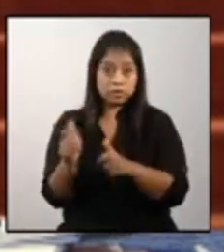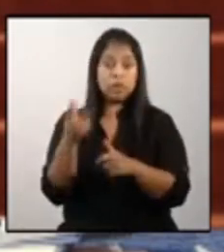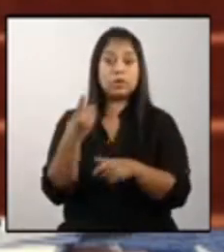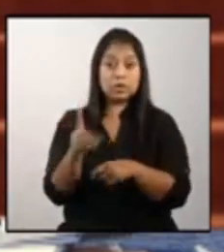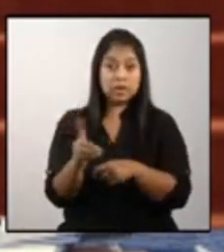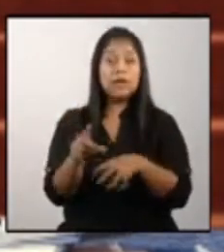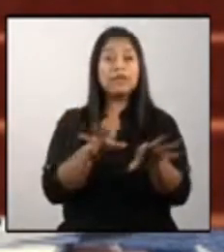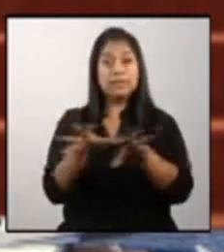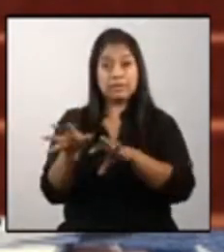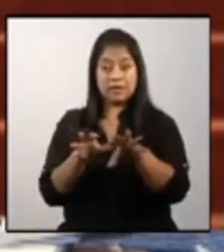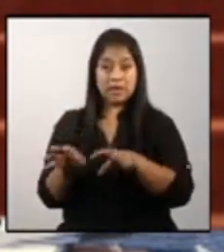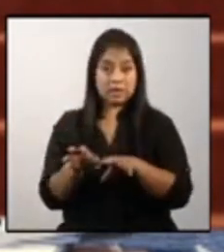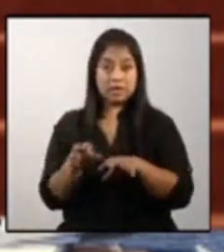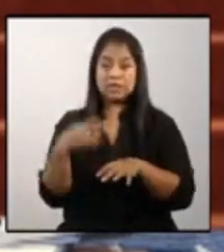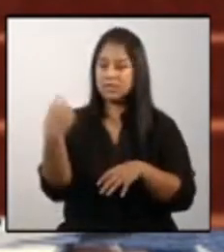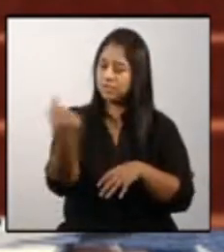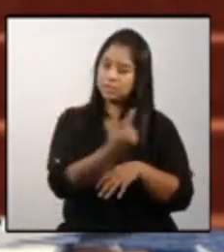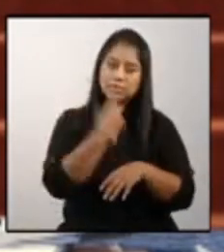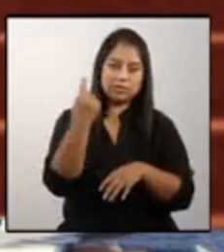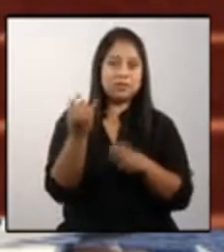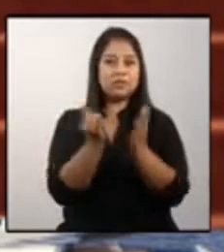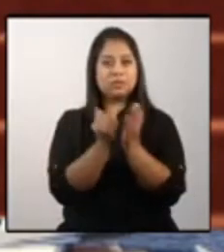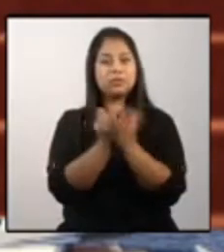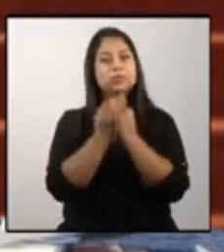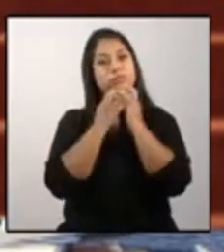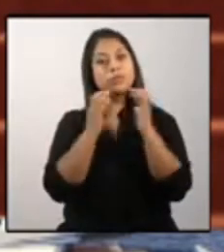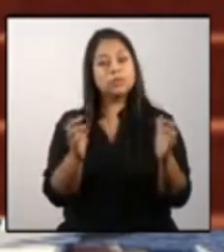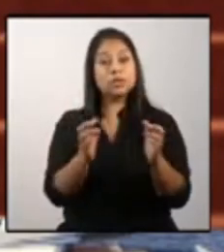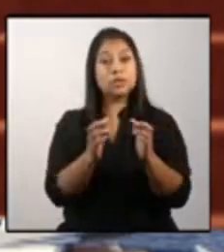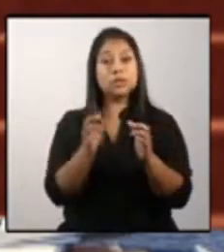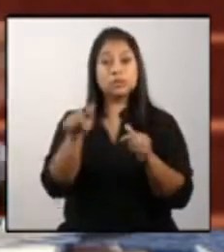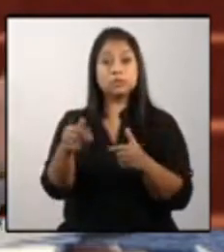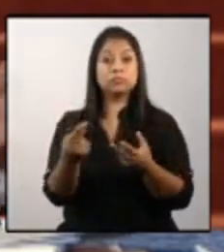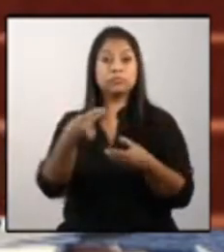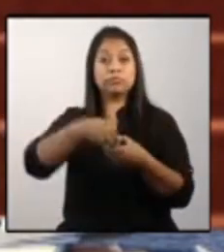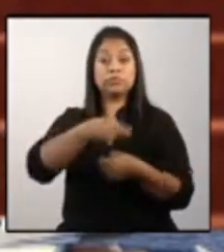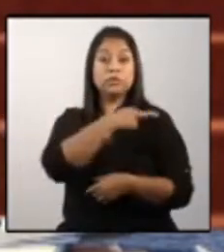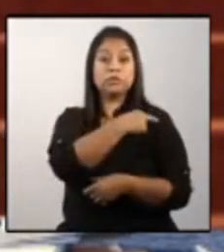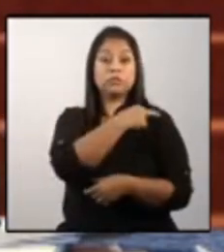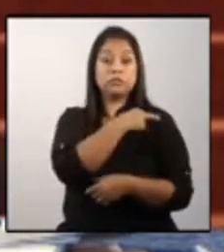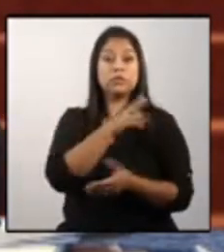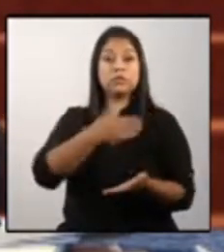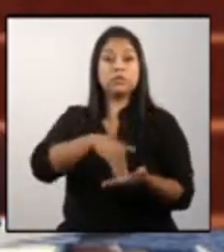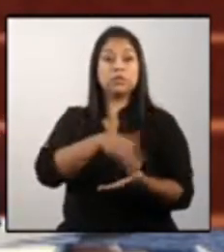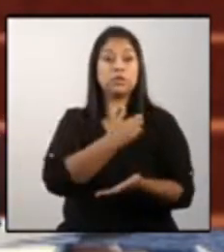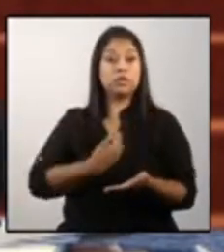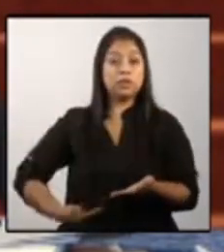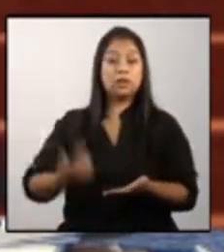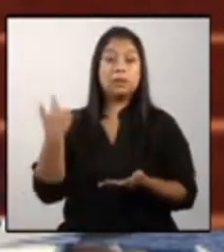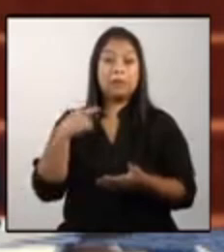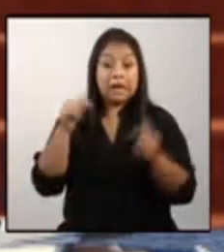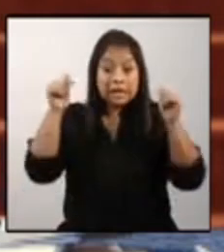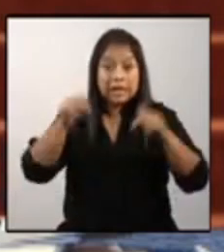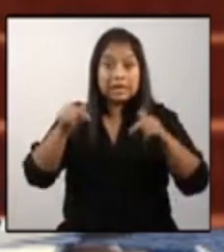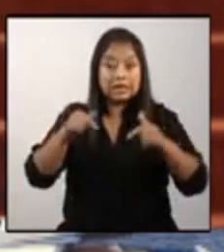actividades de todas las instituciones públicas que está a cargo del centro de gobierno para que esta que